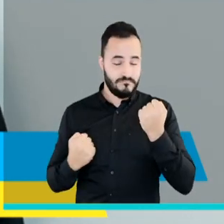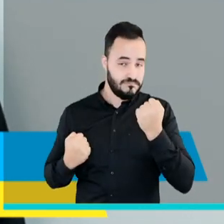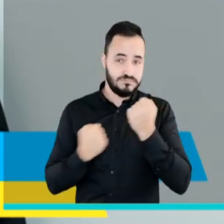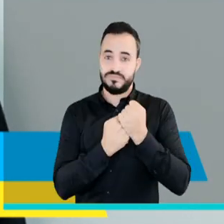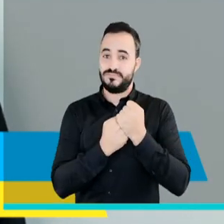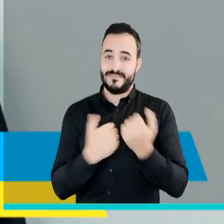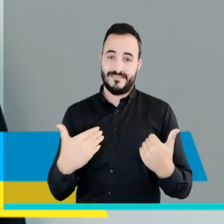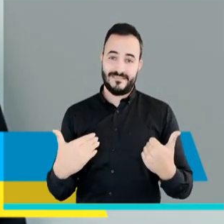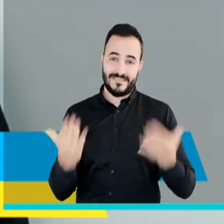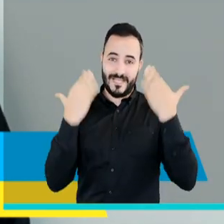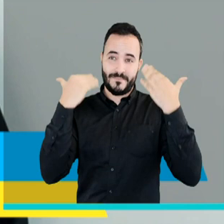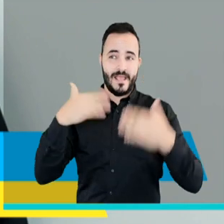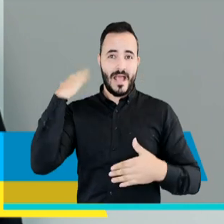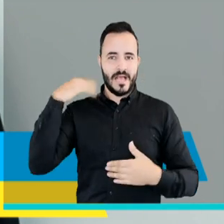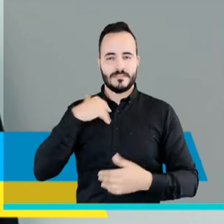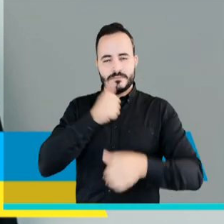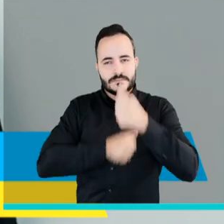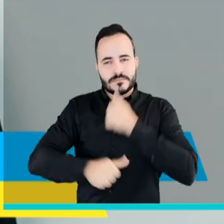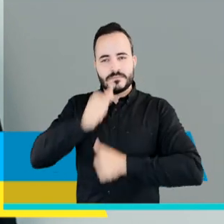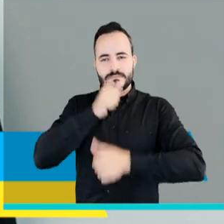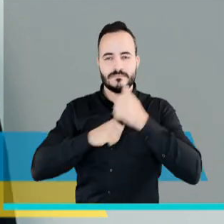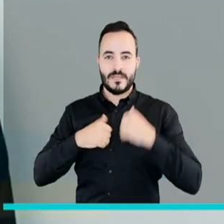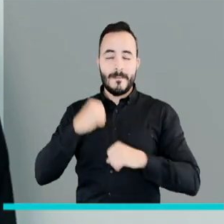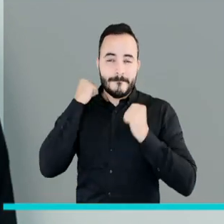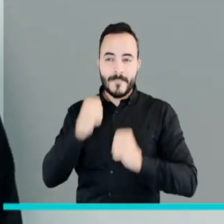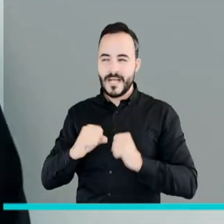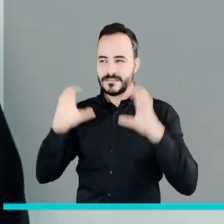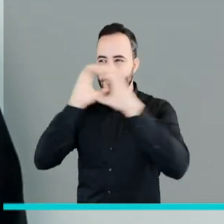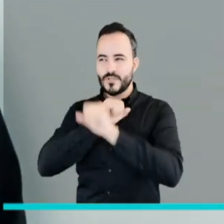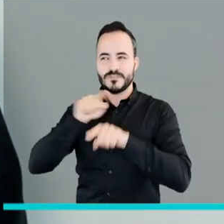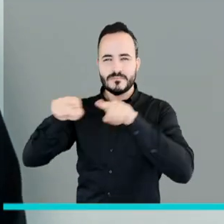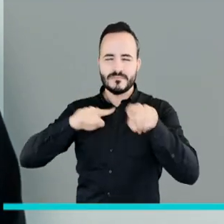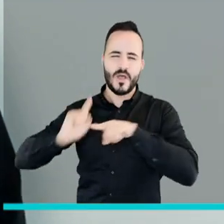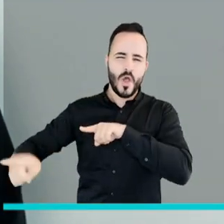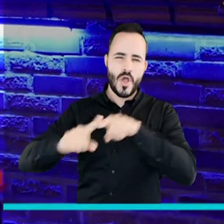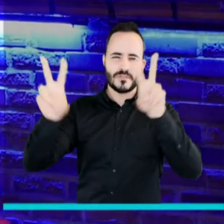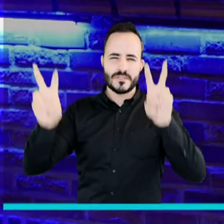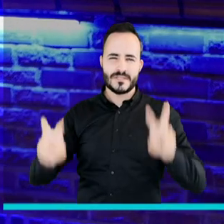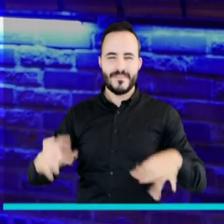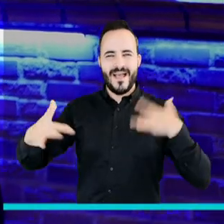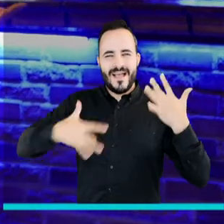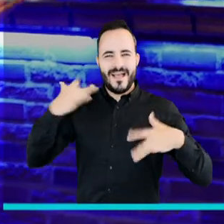el proceso de reactivación económica que ha tenido la industria del entretenimiento nocturno en la ciudad.